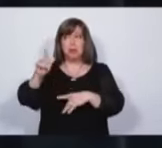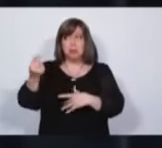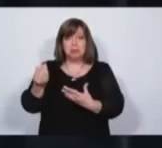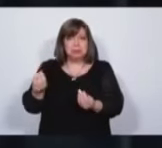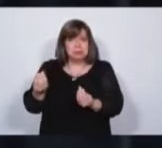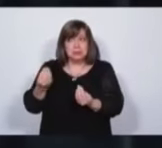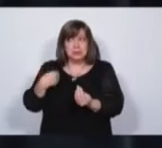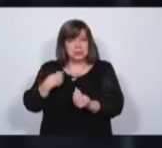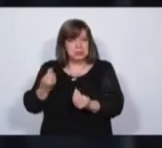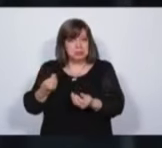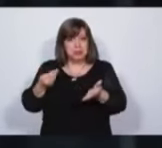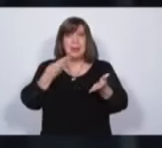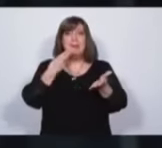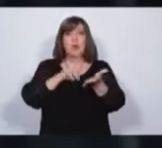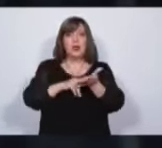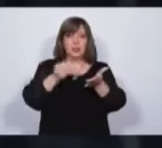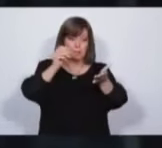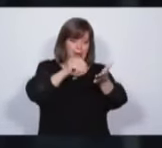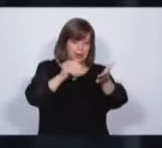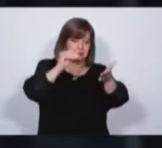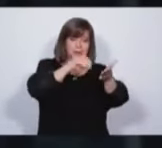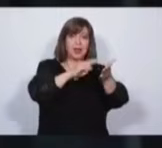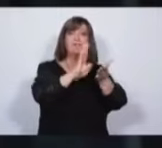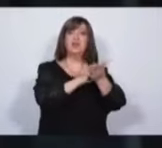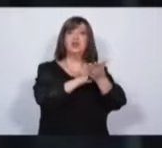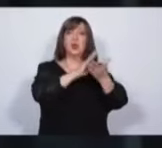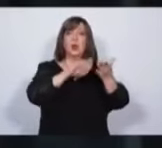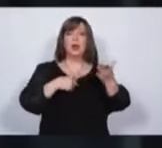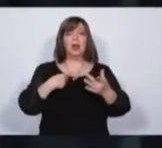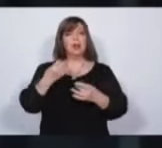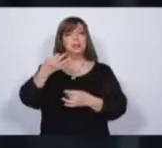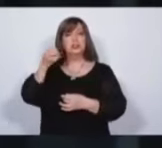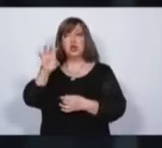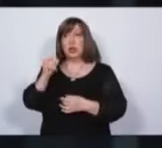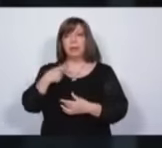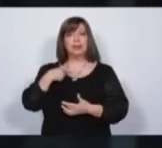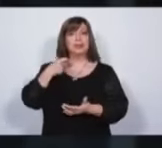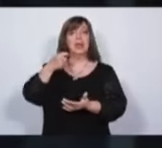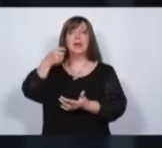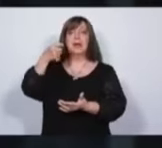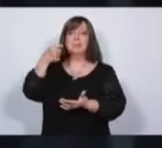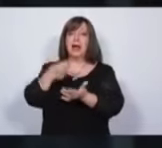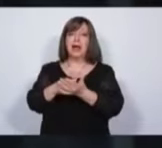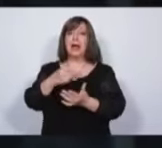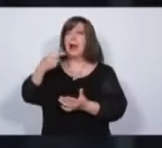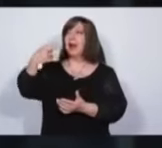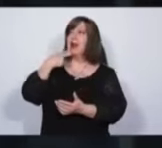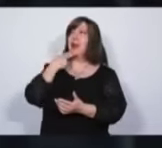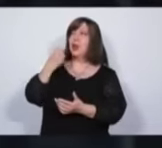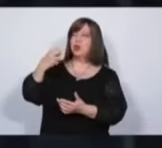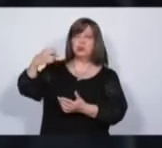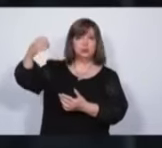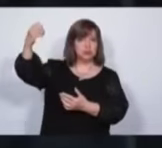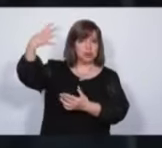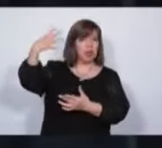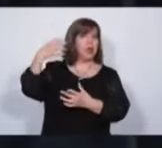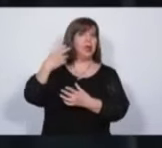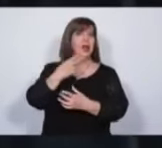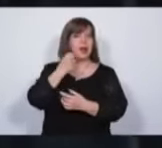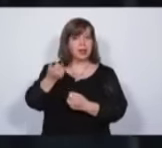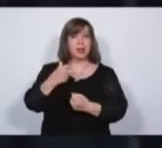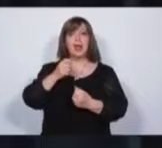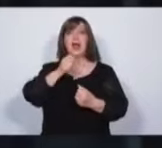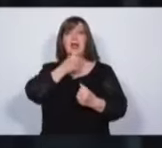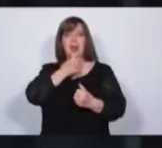no consumís. Nosotros tenemos que hacer que se pague la luz que consumís y la agua que consumís. Lo mismo ha pasado con el